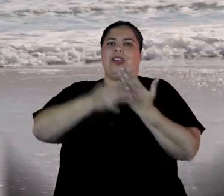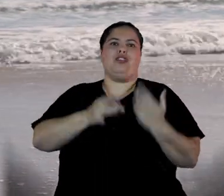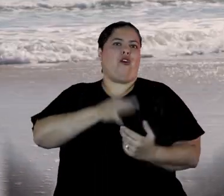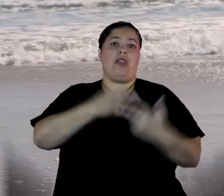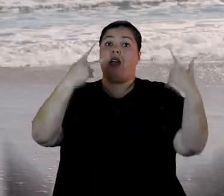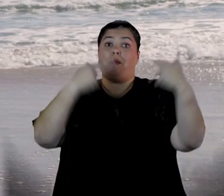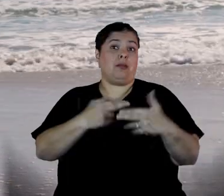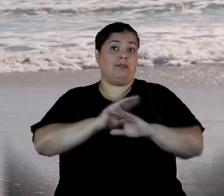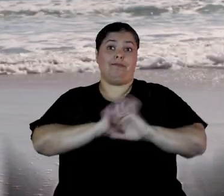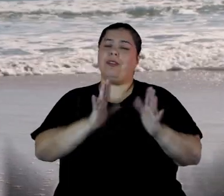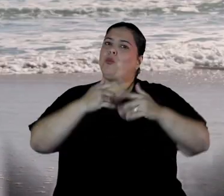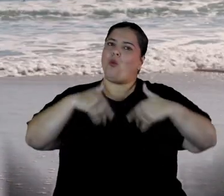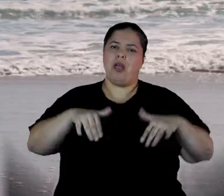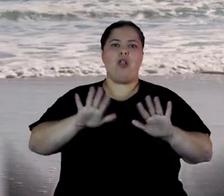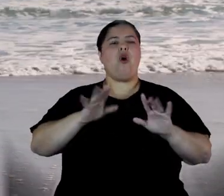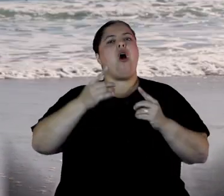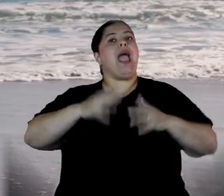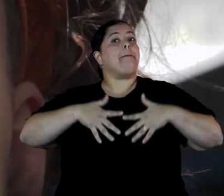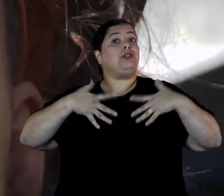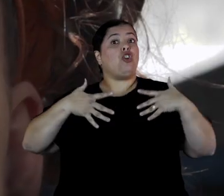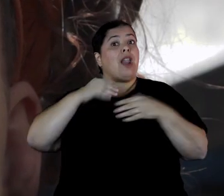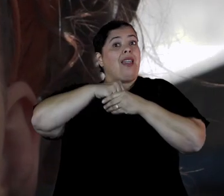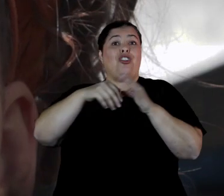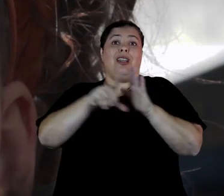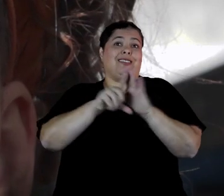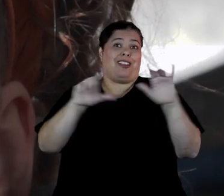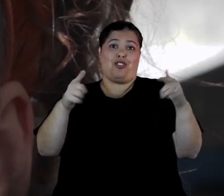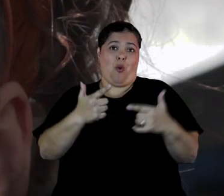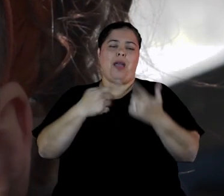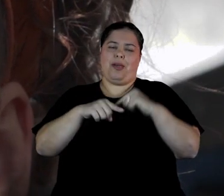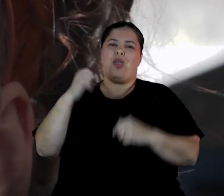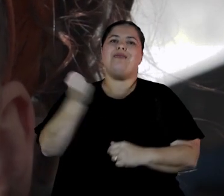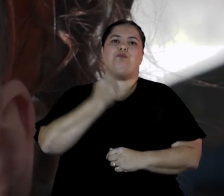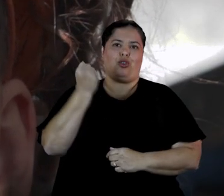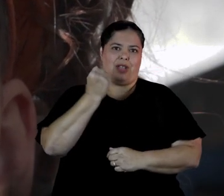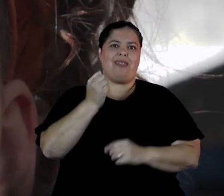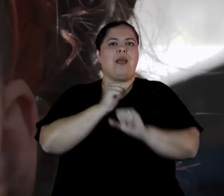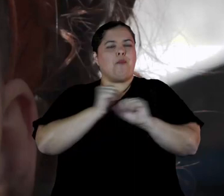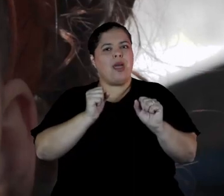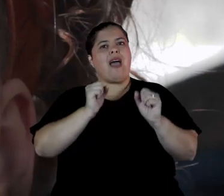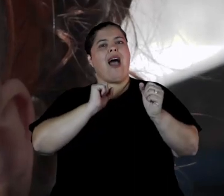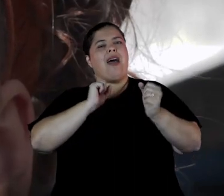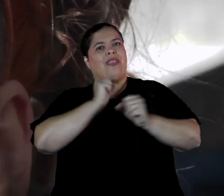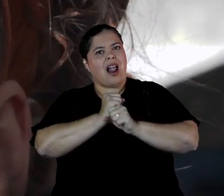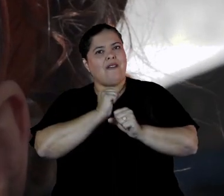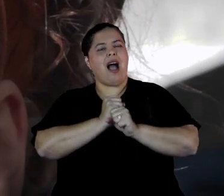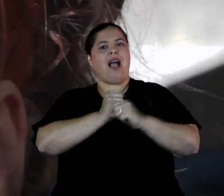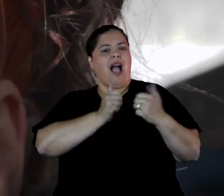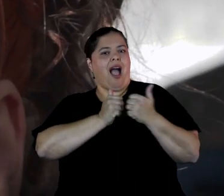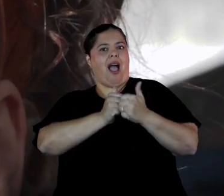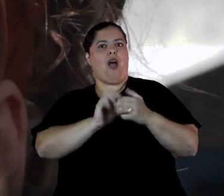resuelven las leyes, pero es fundamental que se trabaje en paralelo junto a lo legal, lo